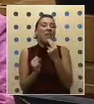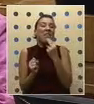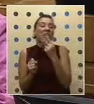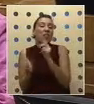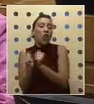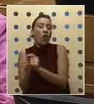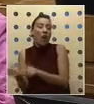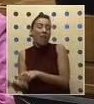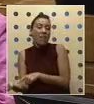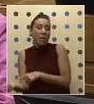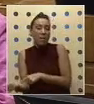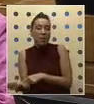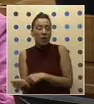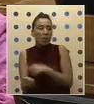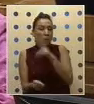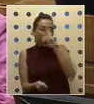familia.